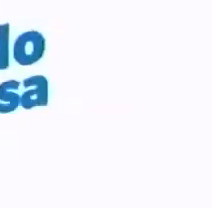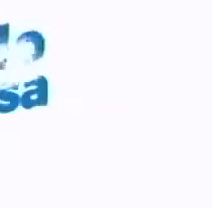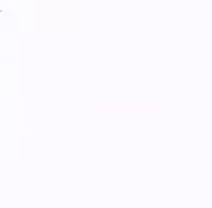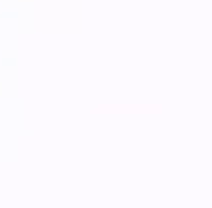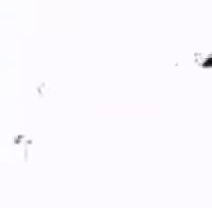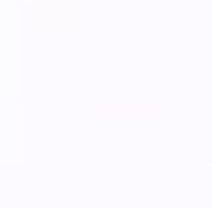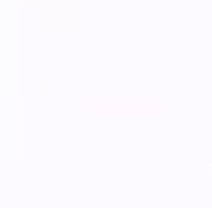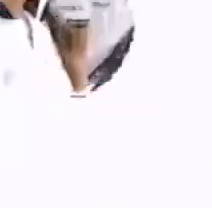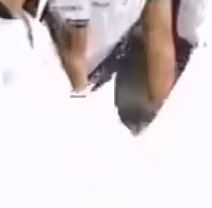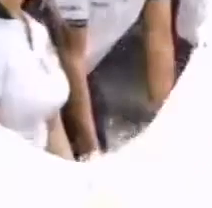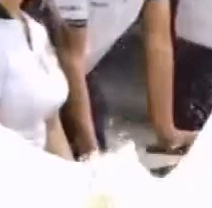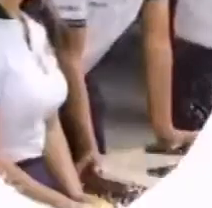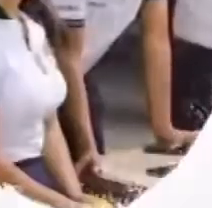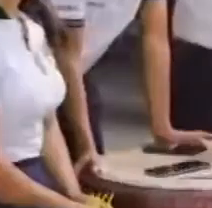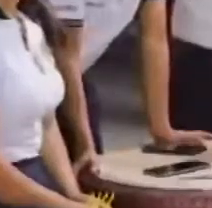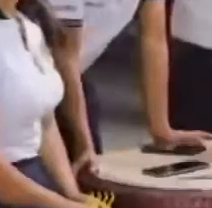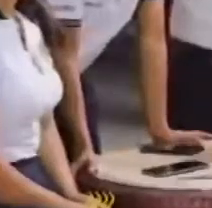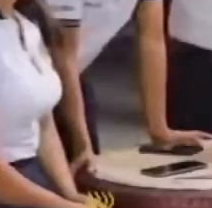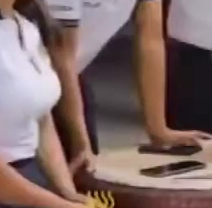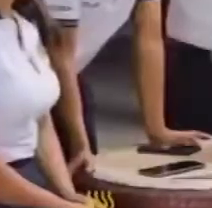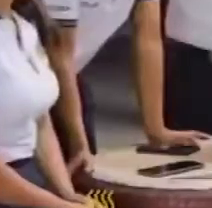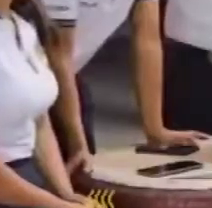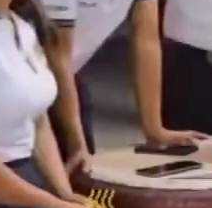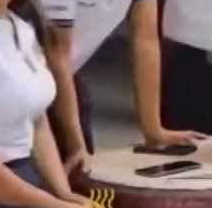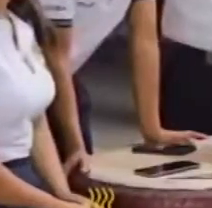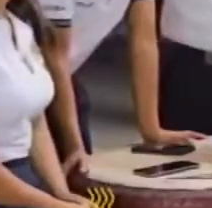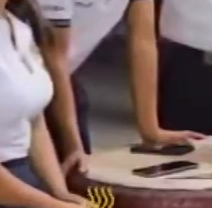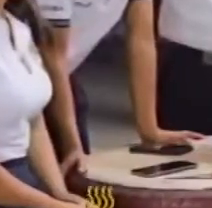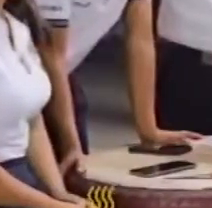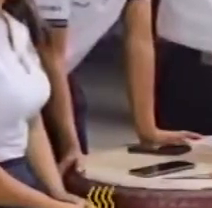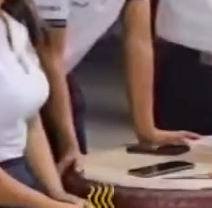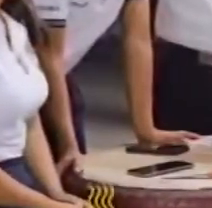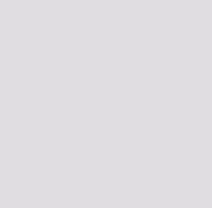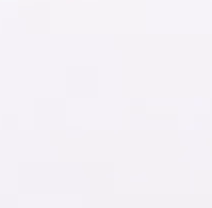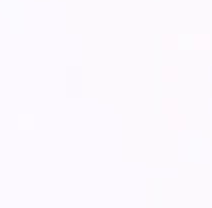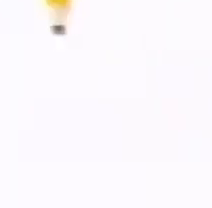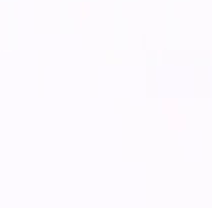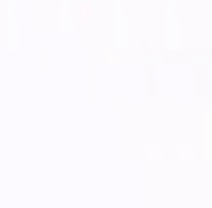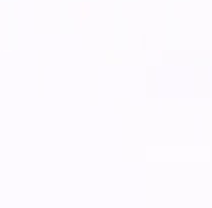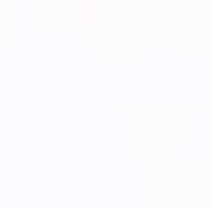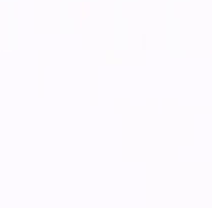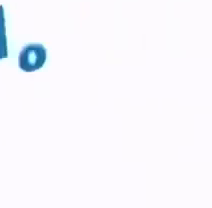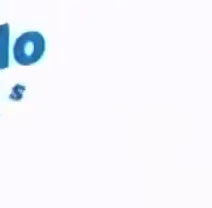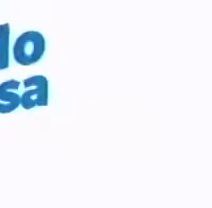A continuación, Comunicación y Lenguaje, cuarto diversificado.